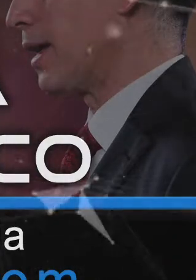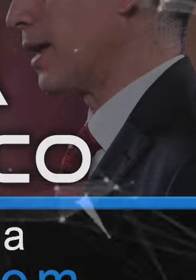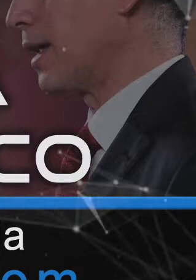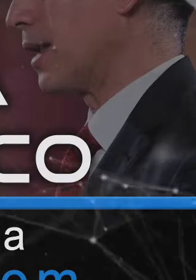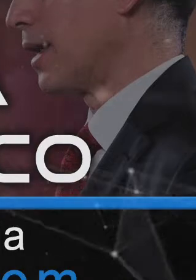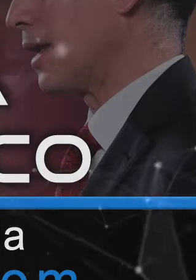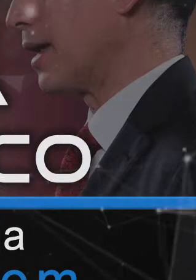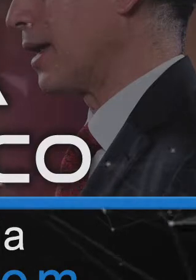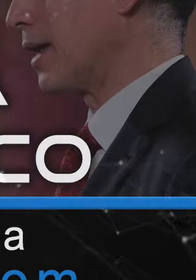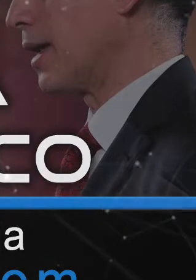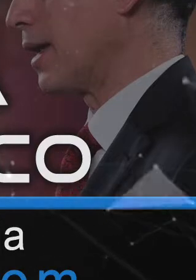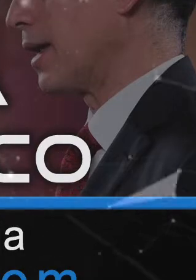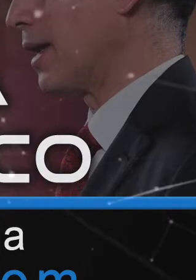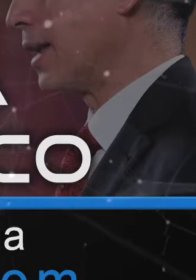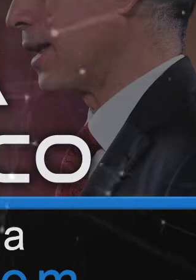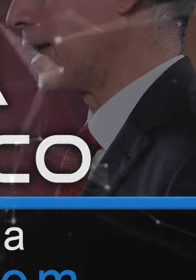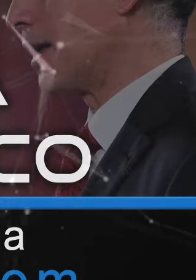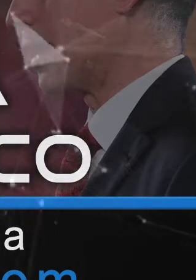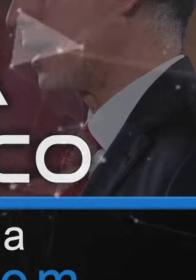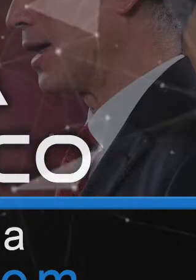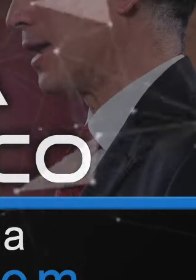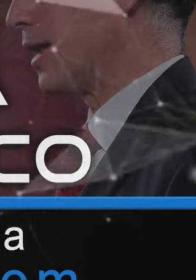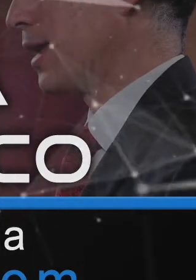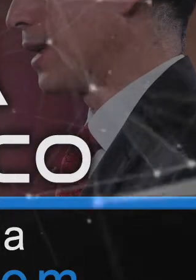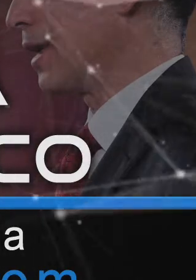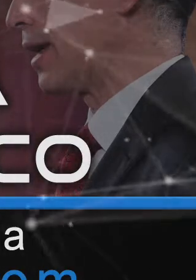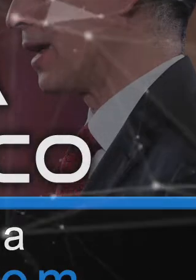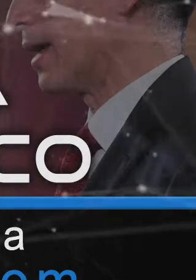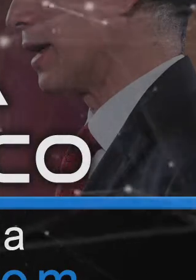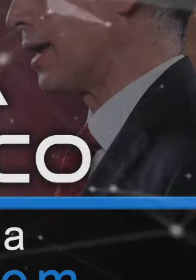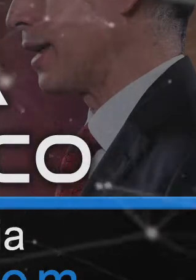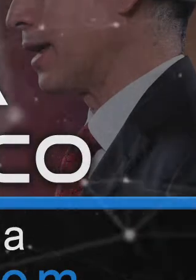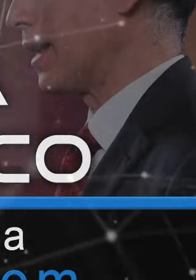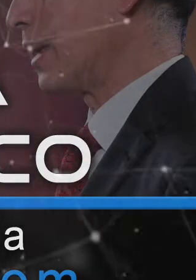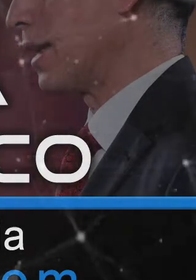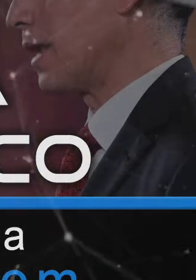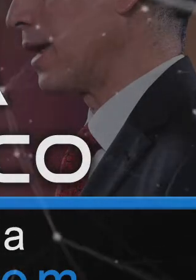En la conferencia de hoy el presidente Andrés Manuel López Obrador